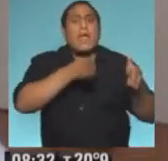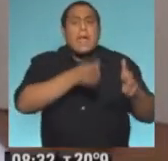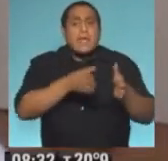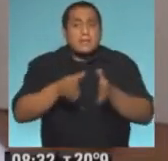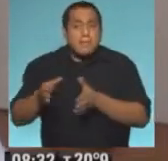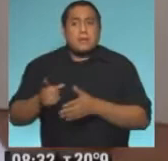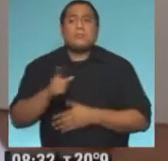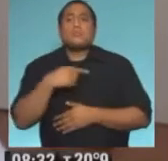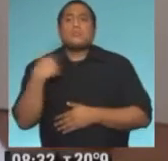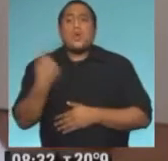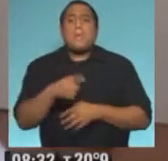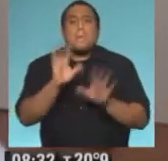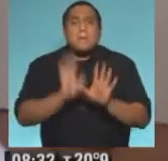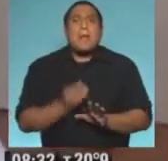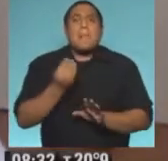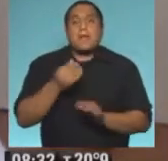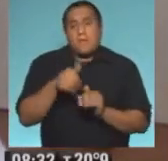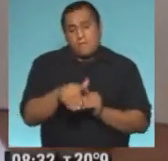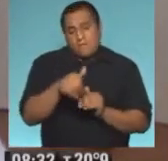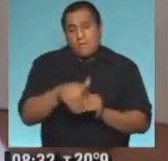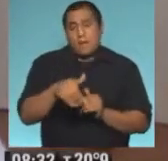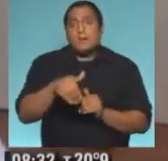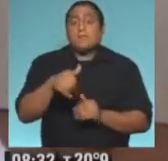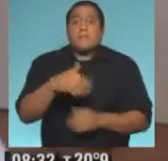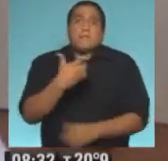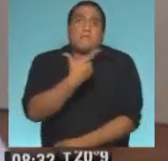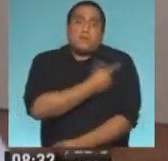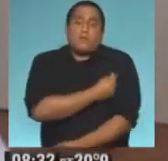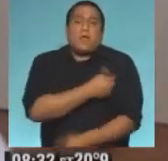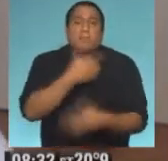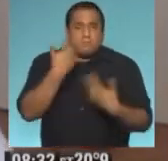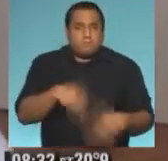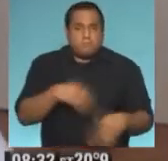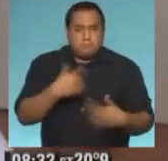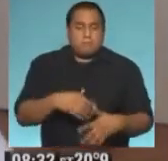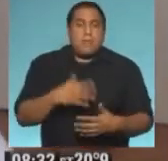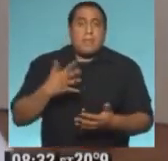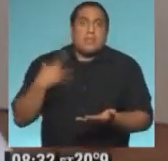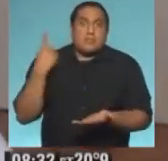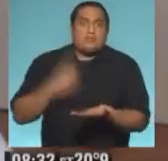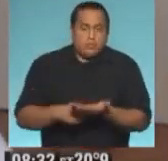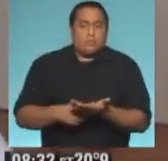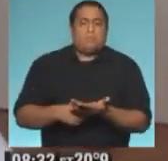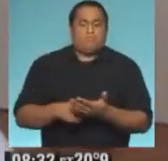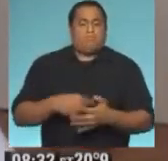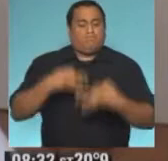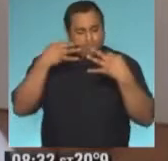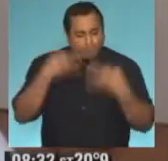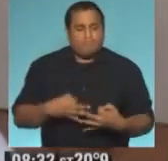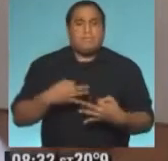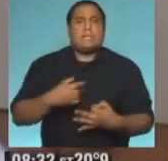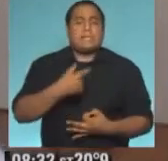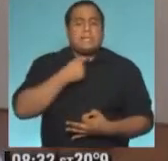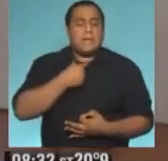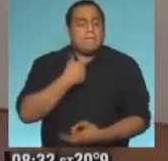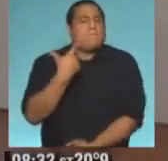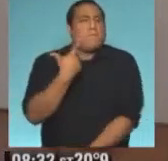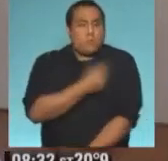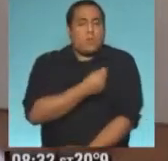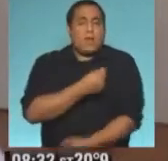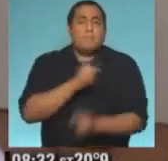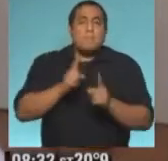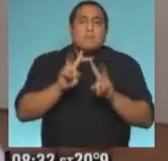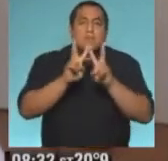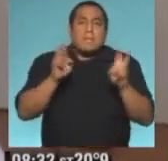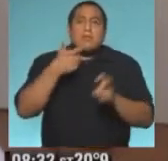preparándonos para lo que viene, que es la vacuna. La soberanía, les aseguro, va a ser un tema absolutamente esencial y